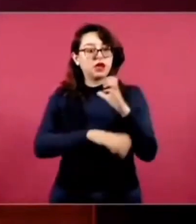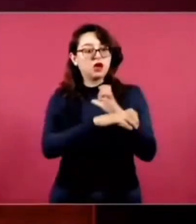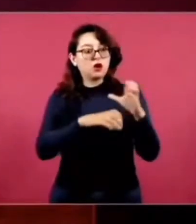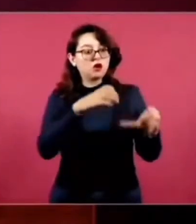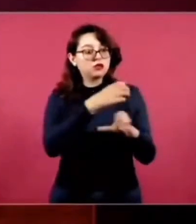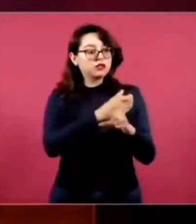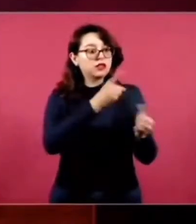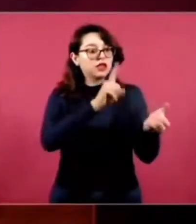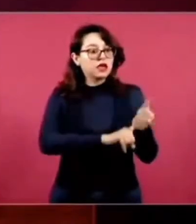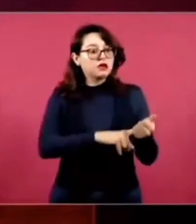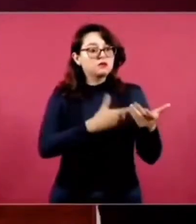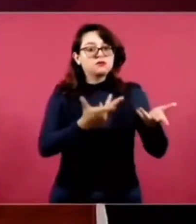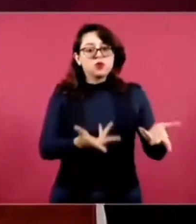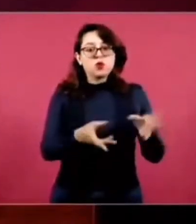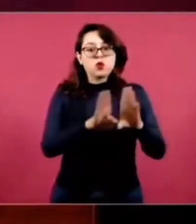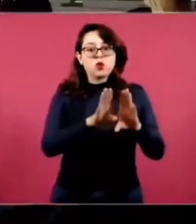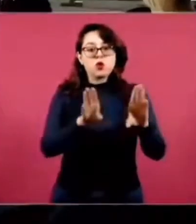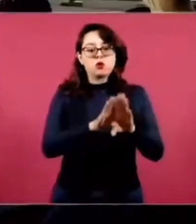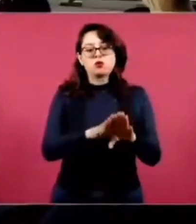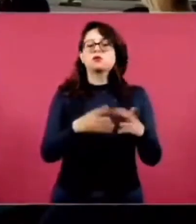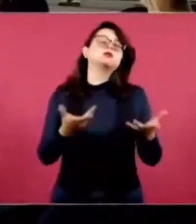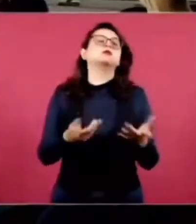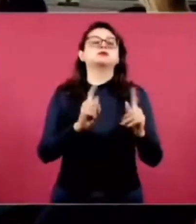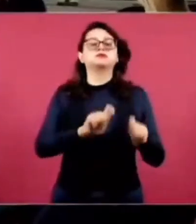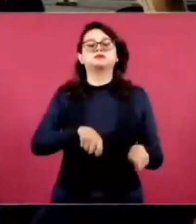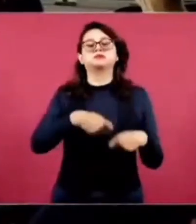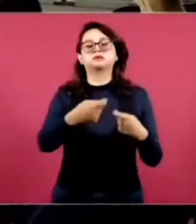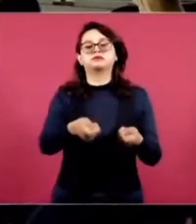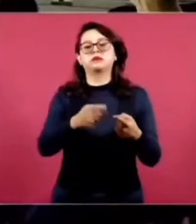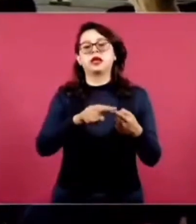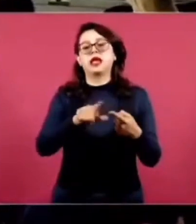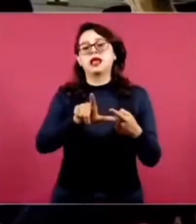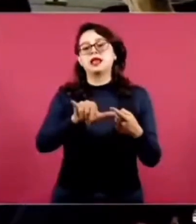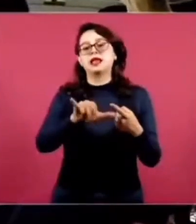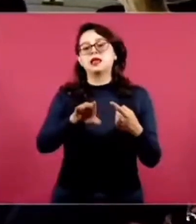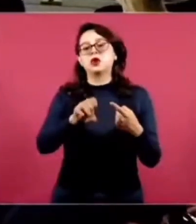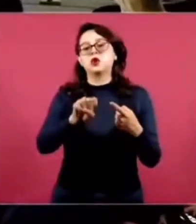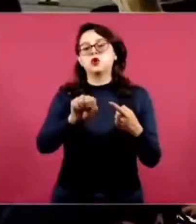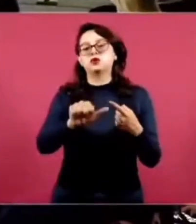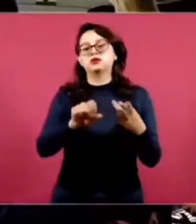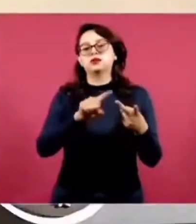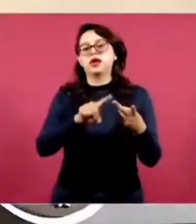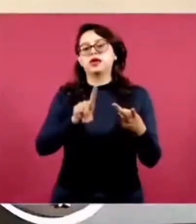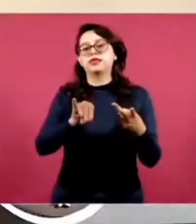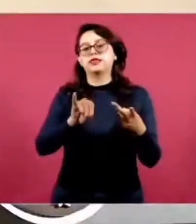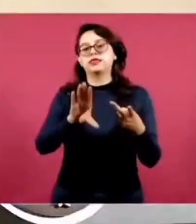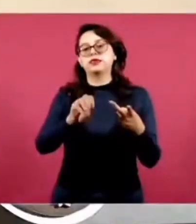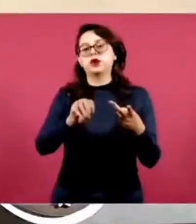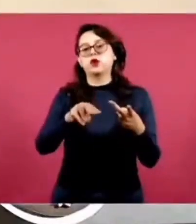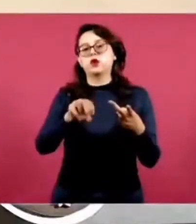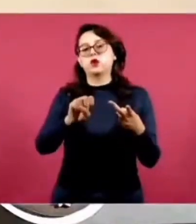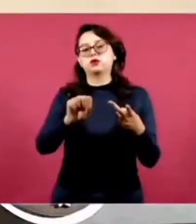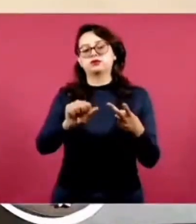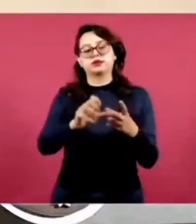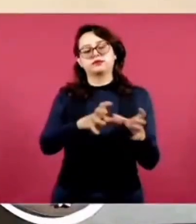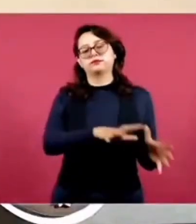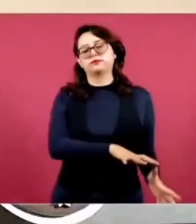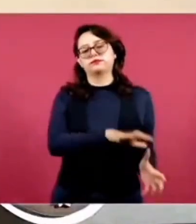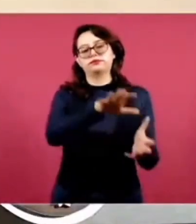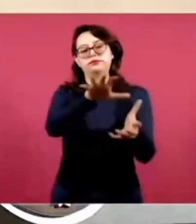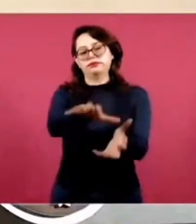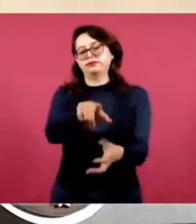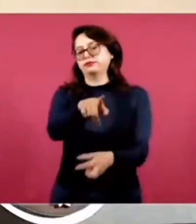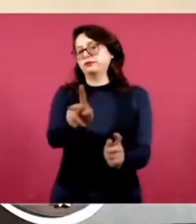de otra dependencia, como Liconza, Diconza, etcétera. Ahora, les comento algunas de las